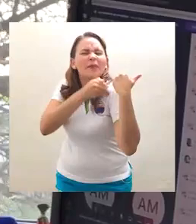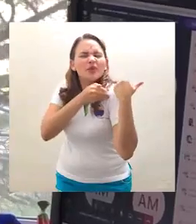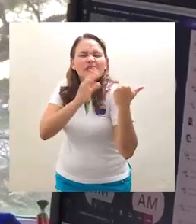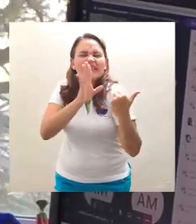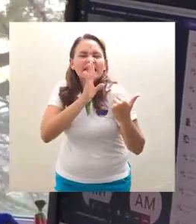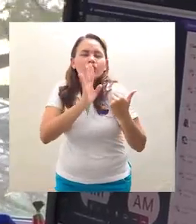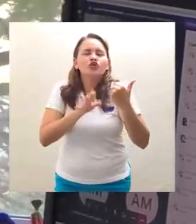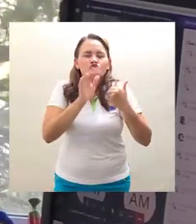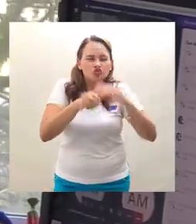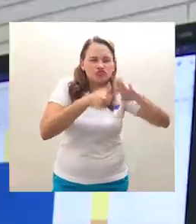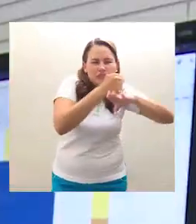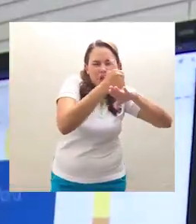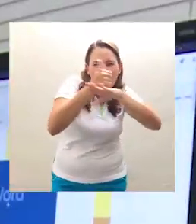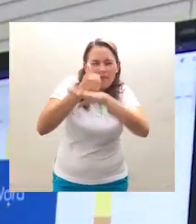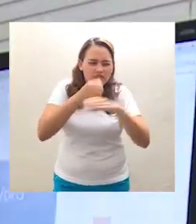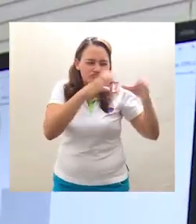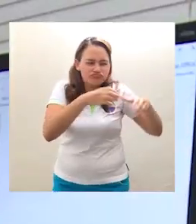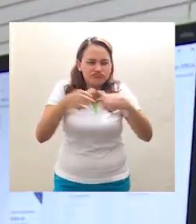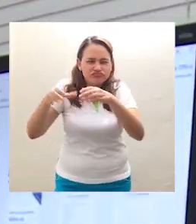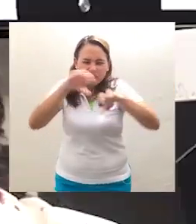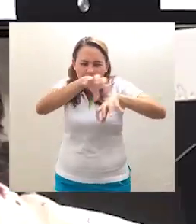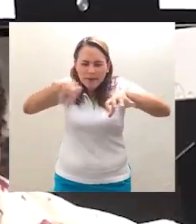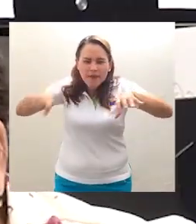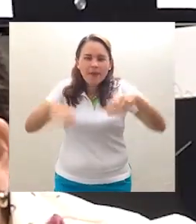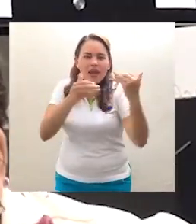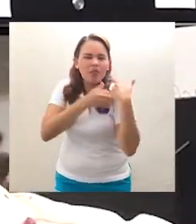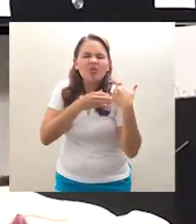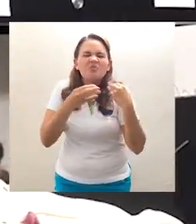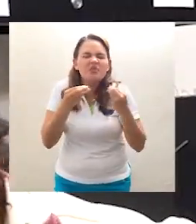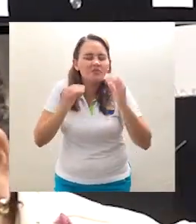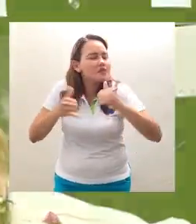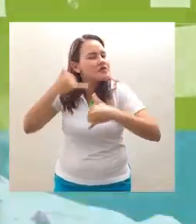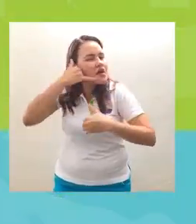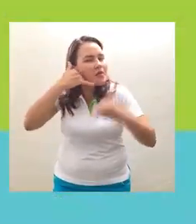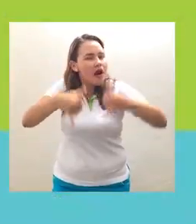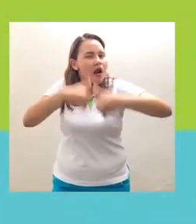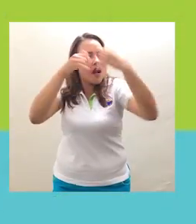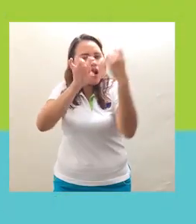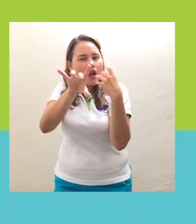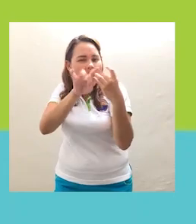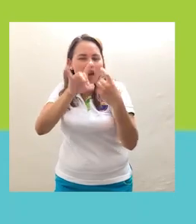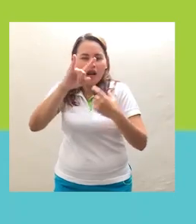la institución estarán disponibles a través de los medios digitales o vía telefónica.